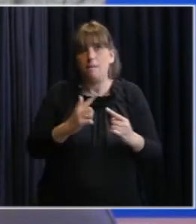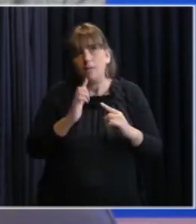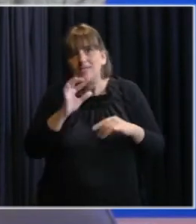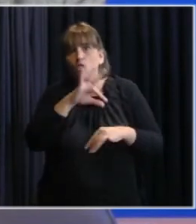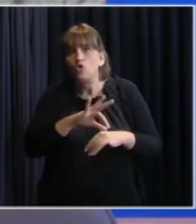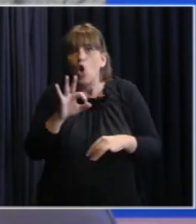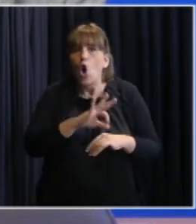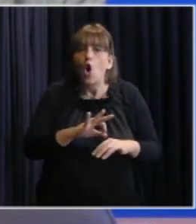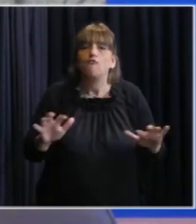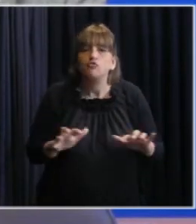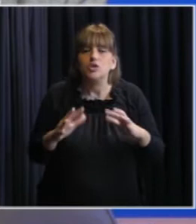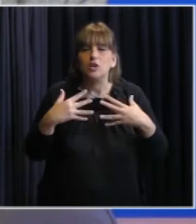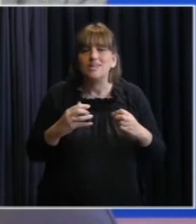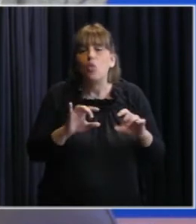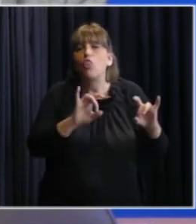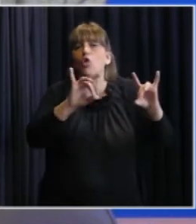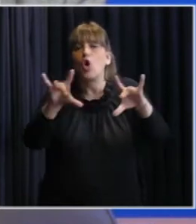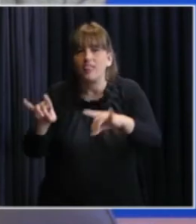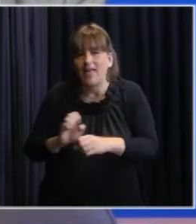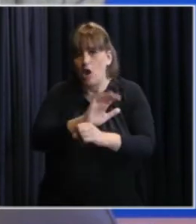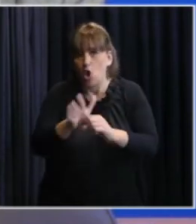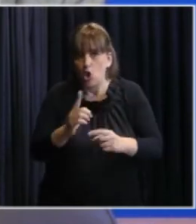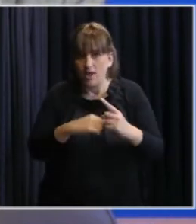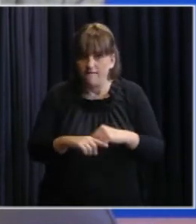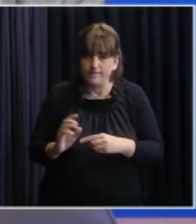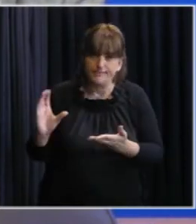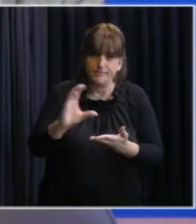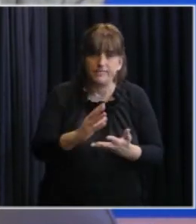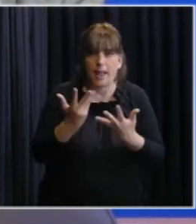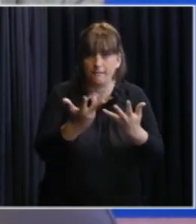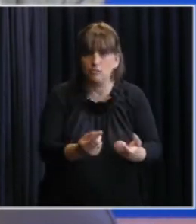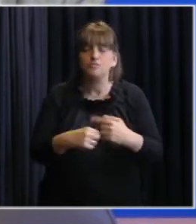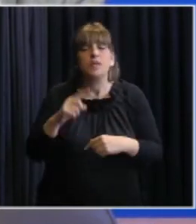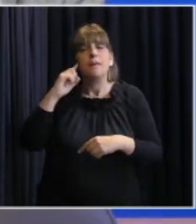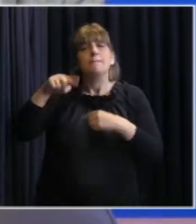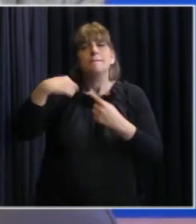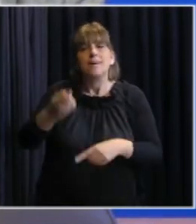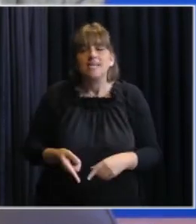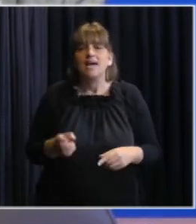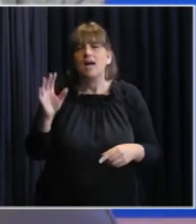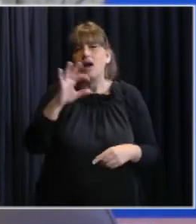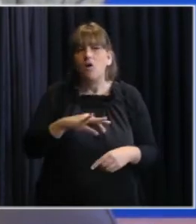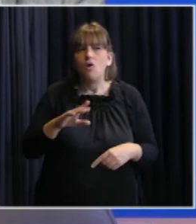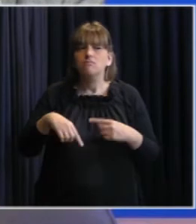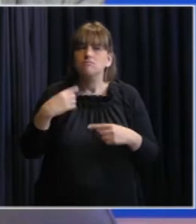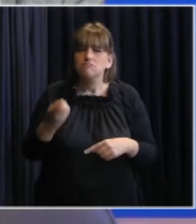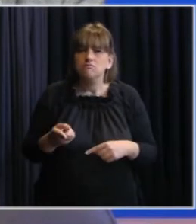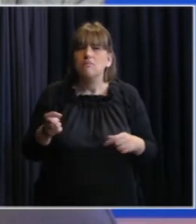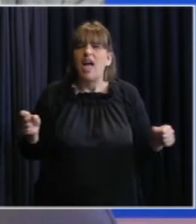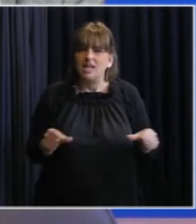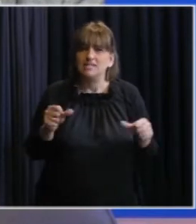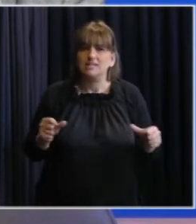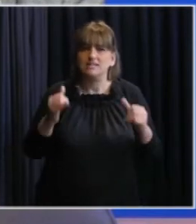y vamos establecer seguramente mañana y en el correr de las próximas horas se darán